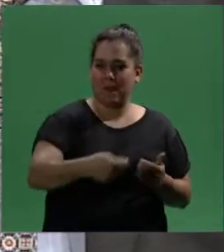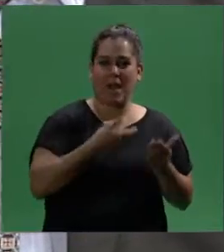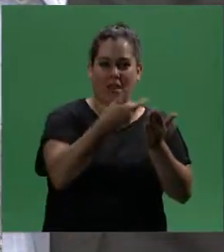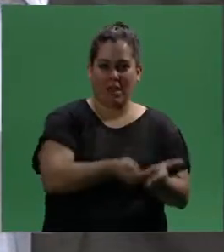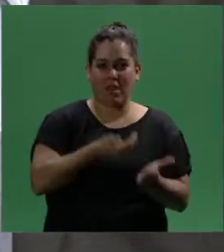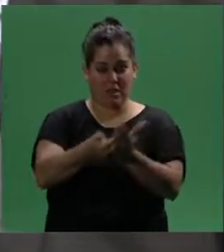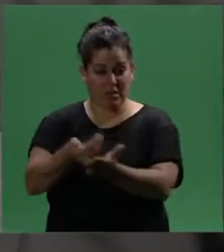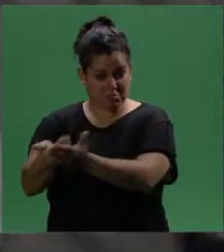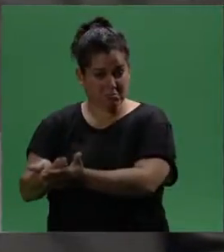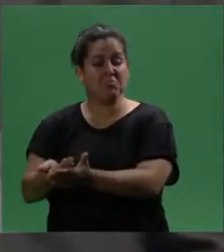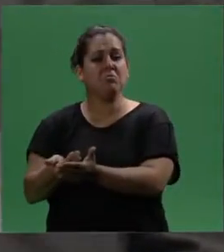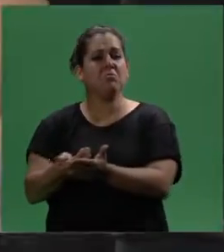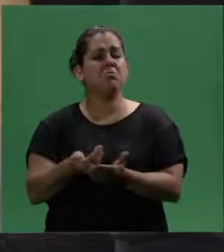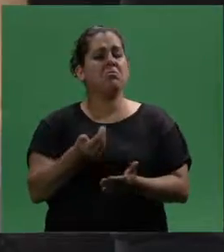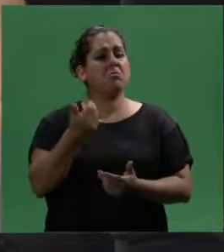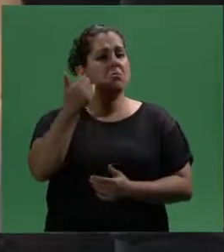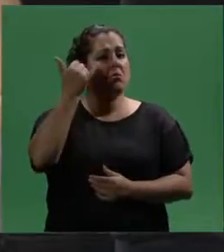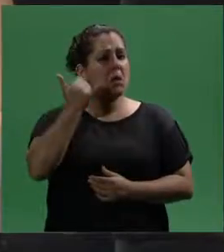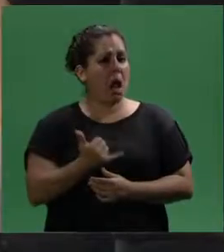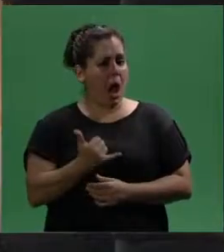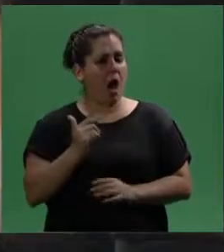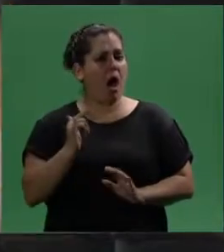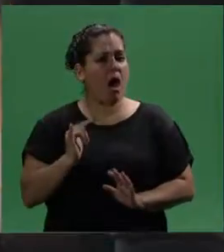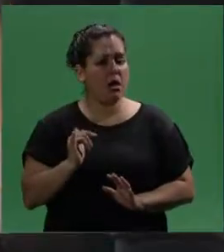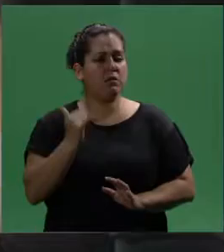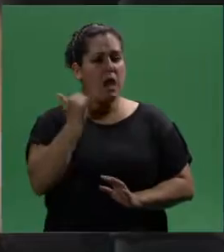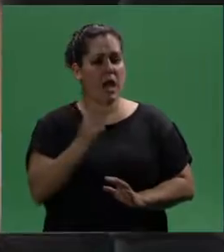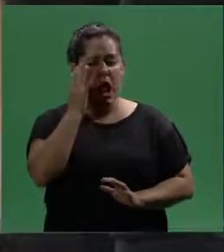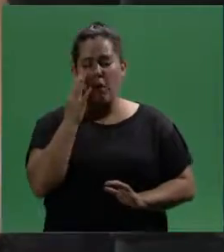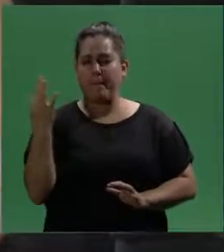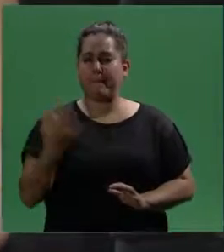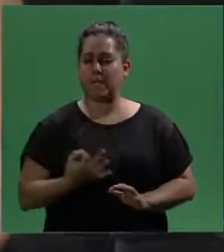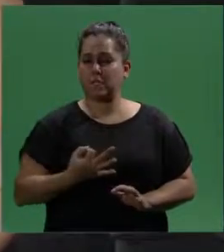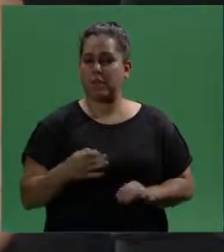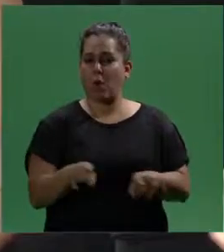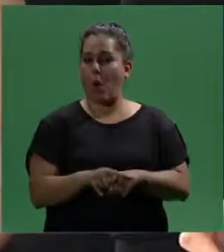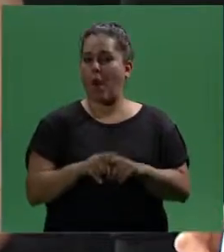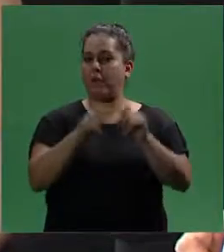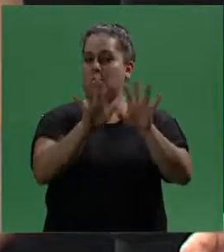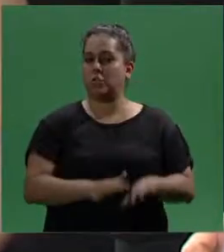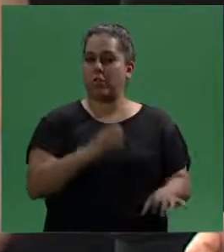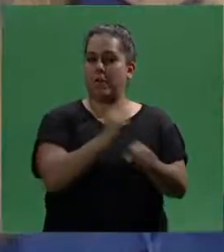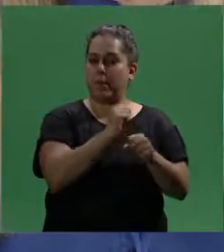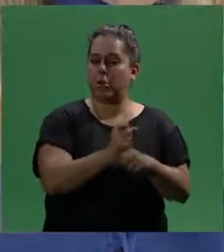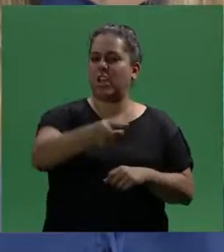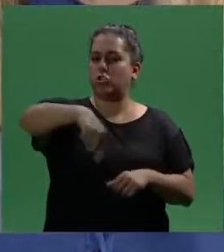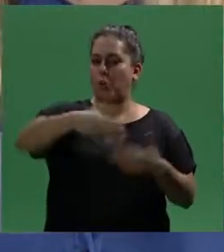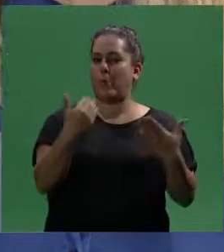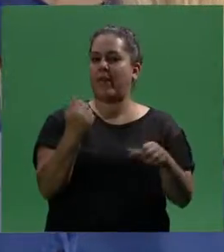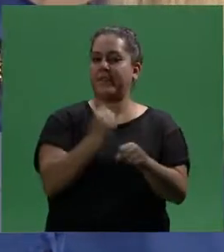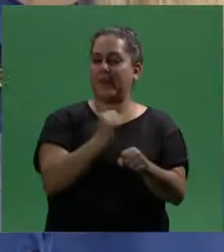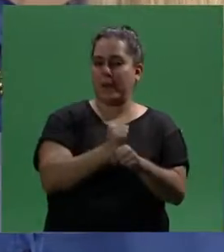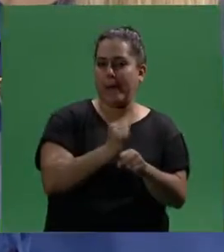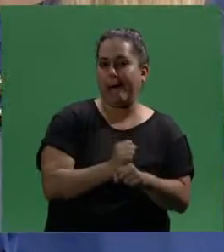puedan invertir. Hay una, hay algo específico que es en la formación de empleo, que ellos puedan trabajar